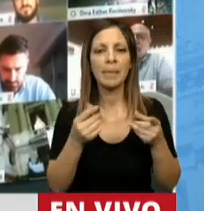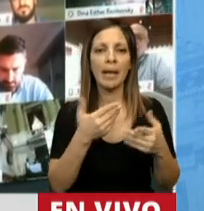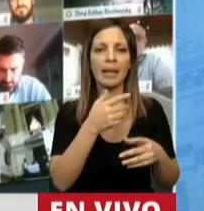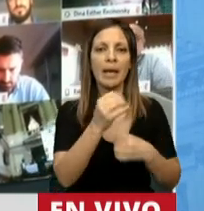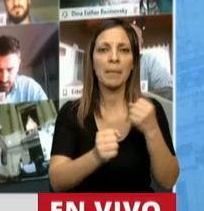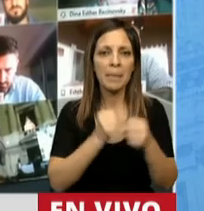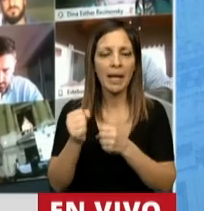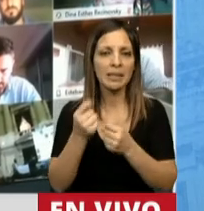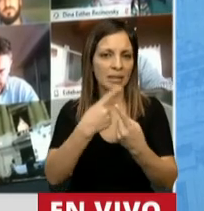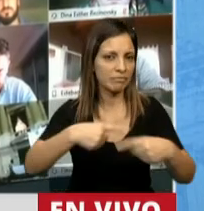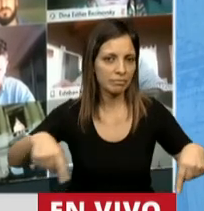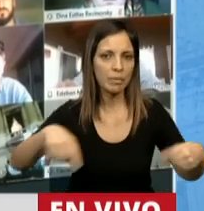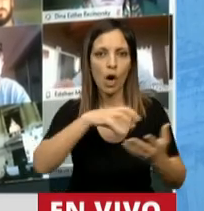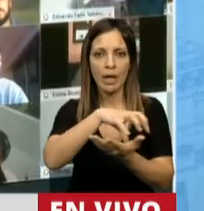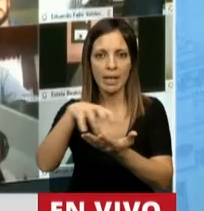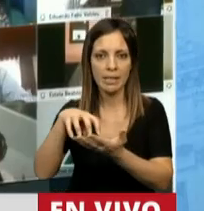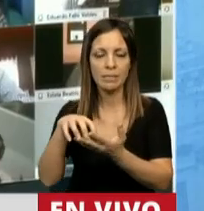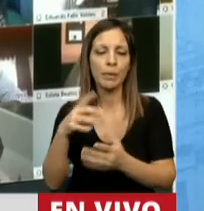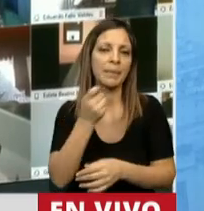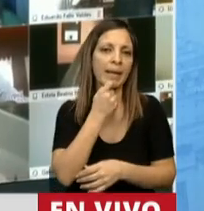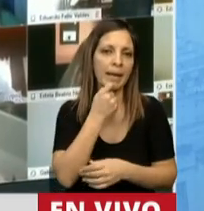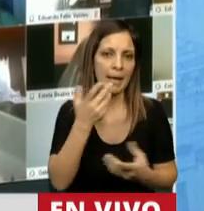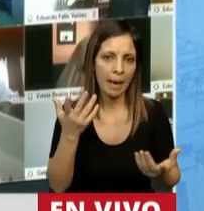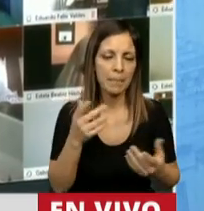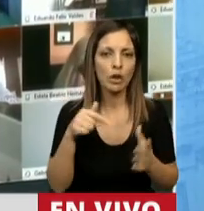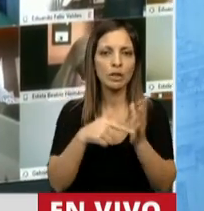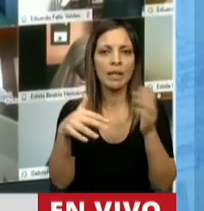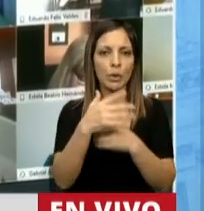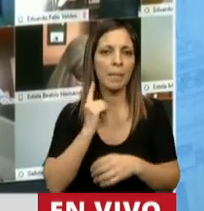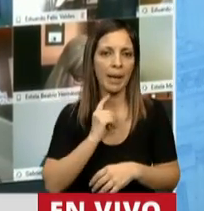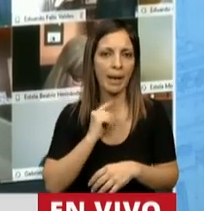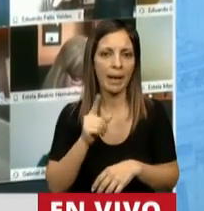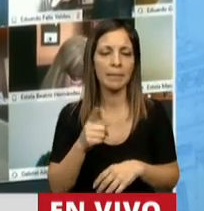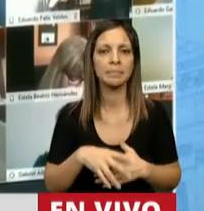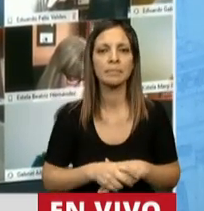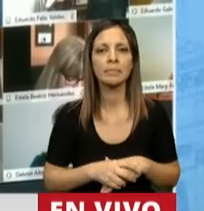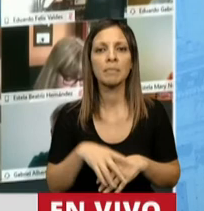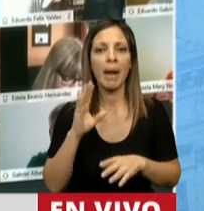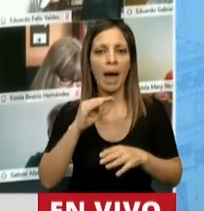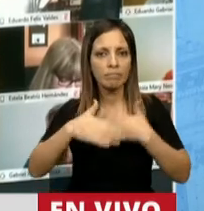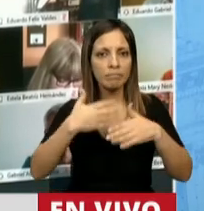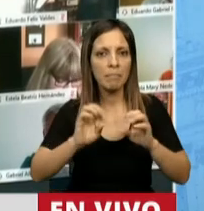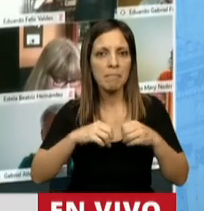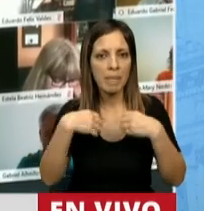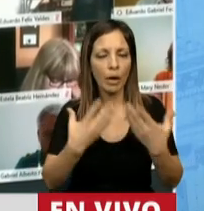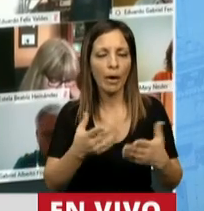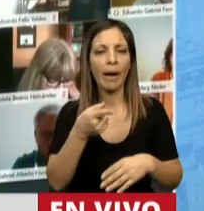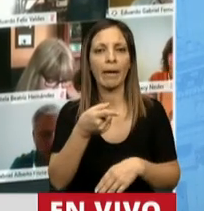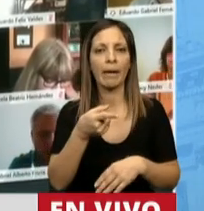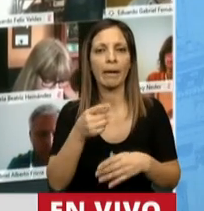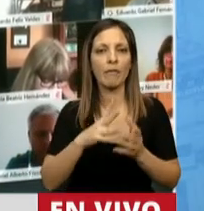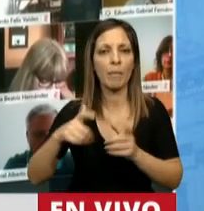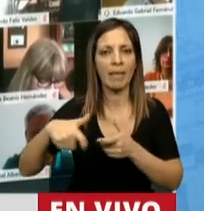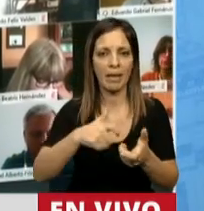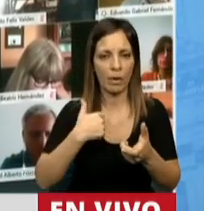de distintos organismos, como por ejemplo en la ciudad de Paraná un mejoramiento en el sistema de